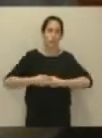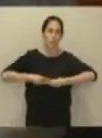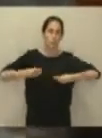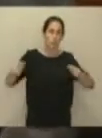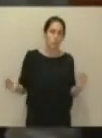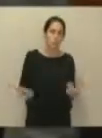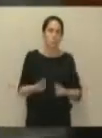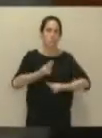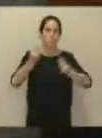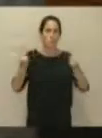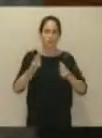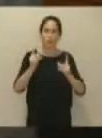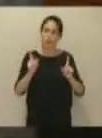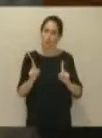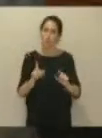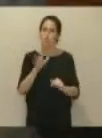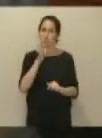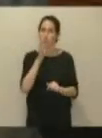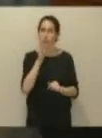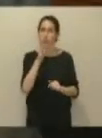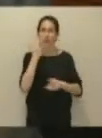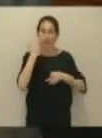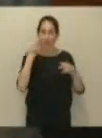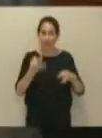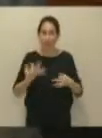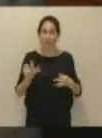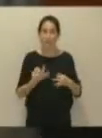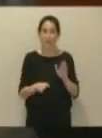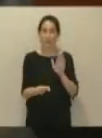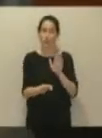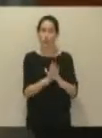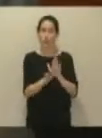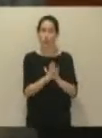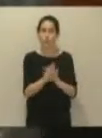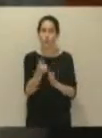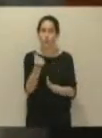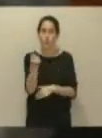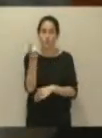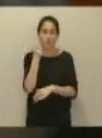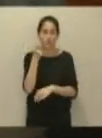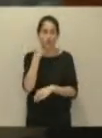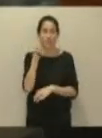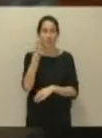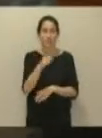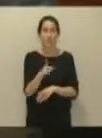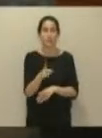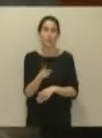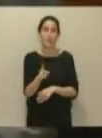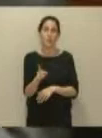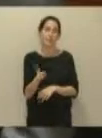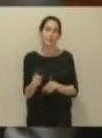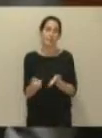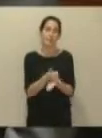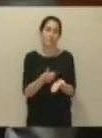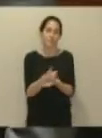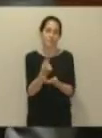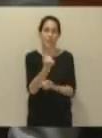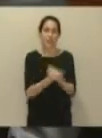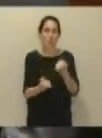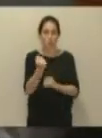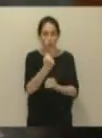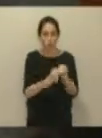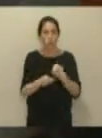para garantizar su viabilidad financiera y su rentabilidad económica. Y de eso,